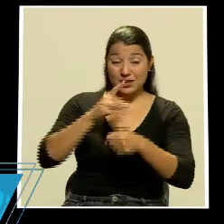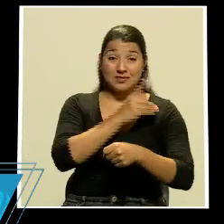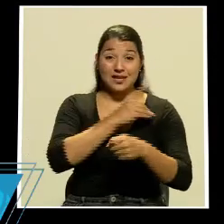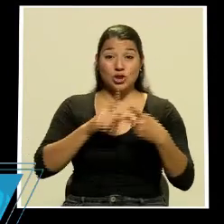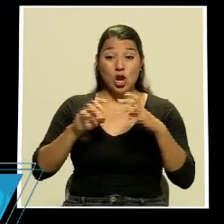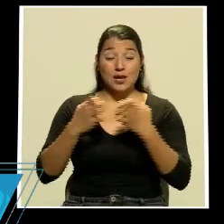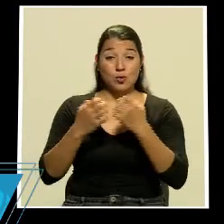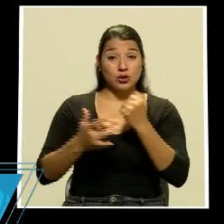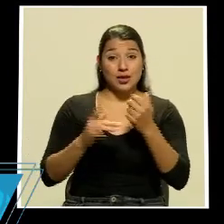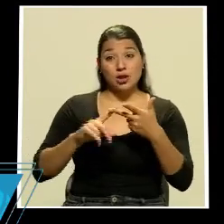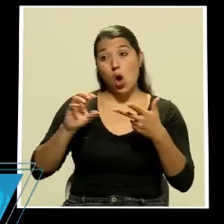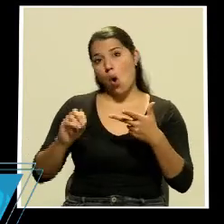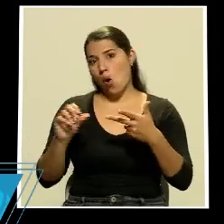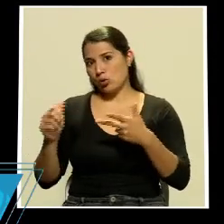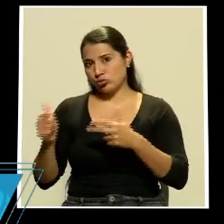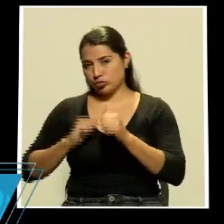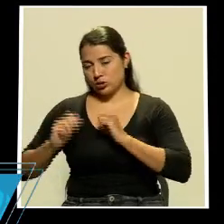el equipo técnico o el reparto